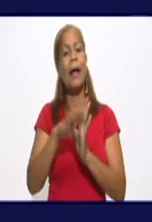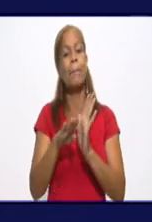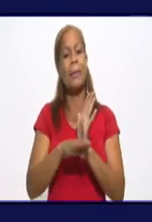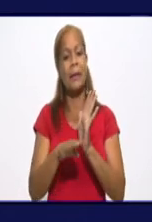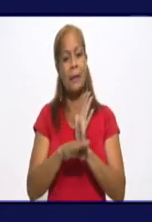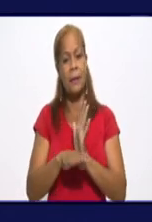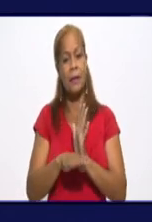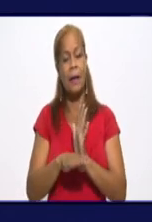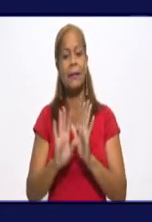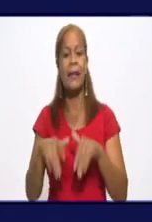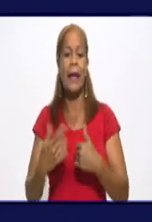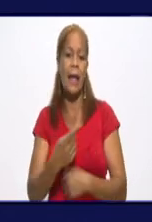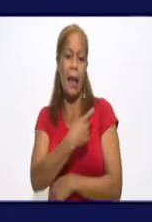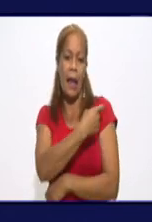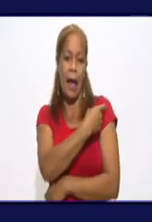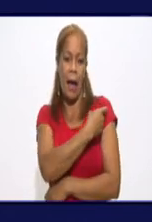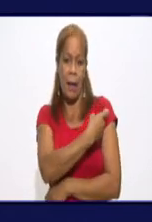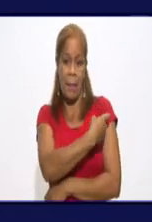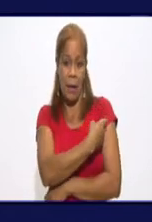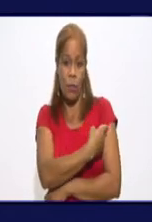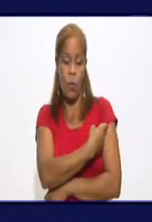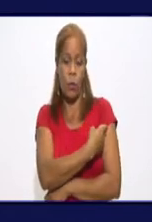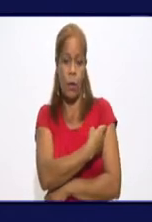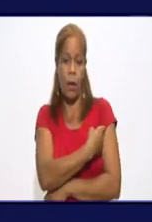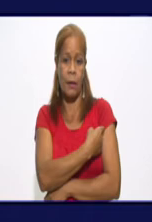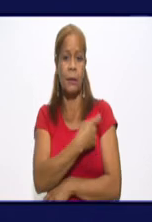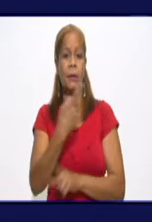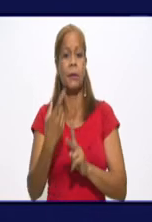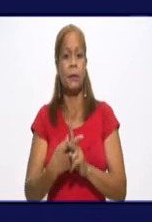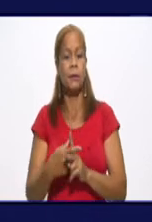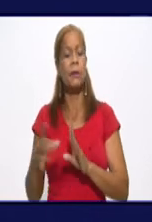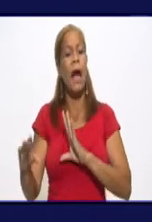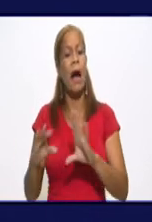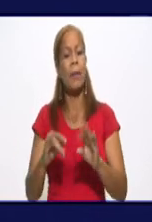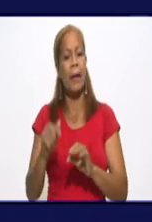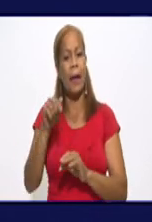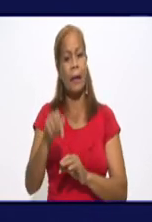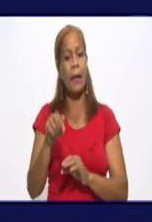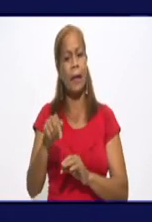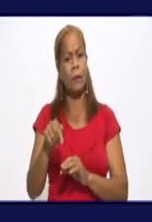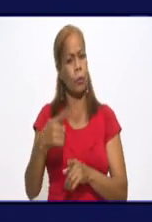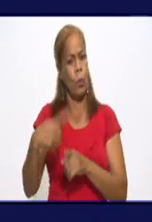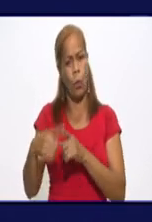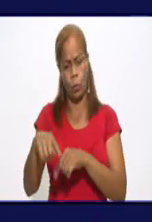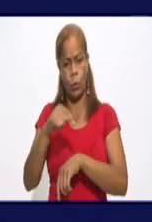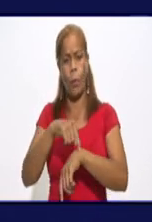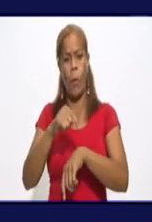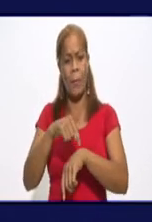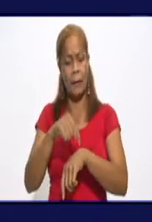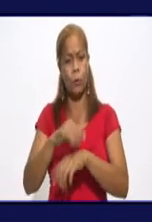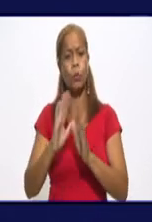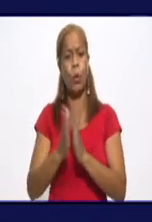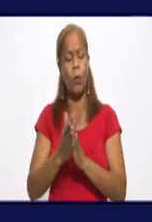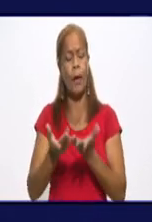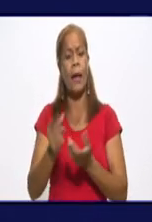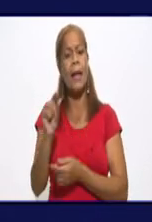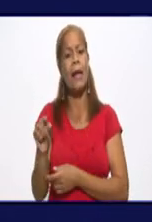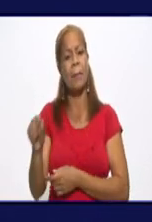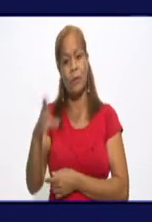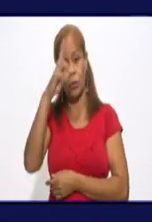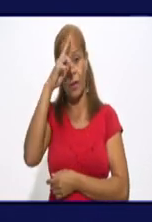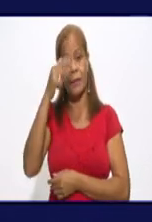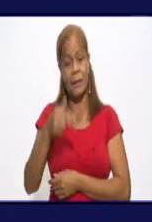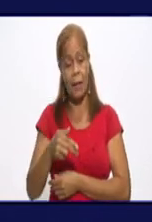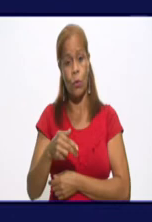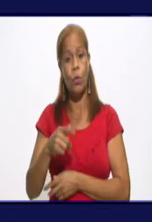vacunación, de lo que sé que hablarán en este espacio, en otro momento las autoridades de salud, aún en